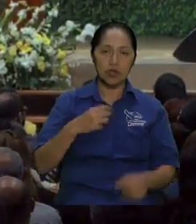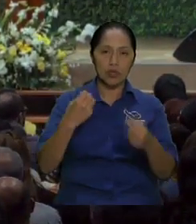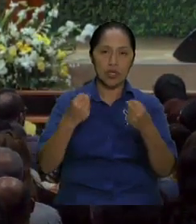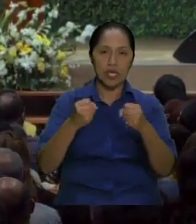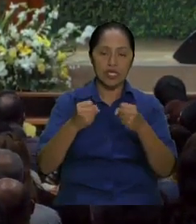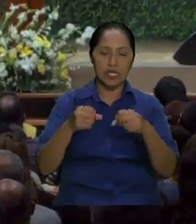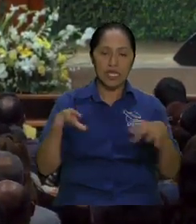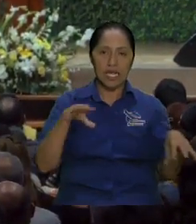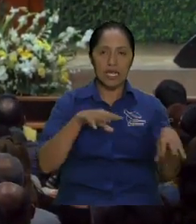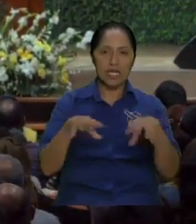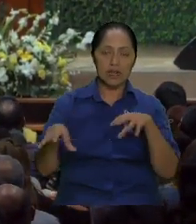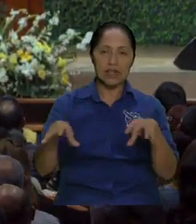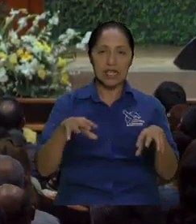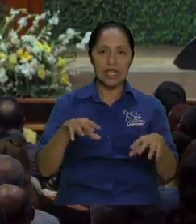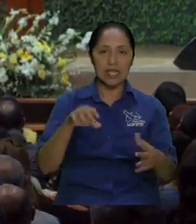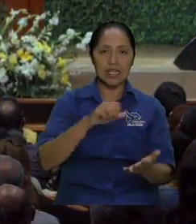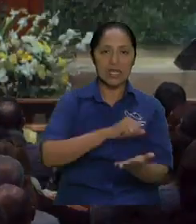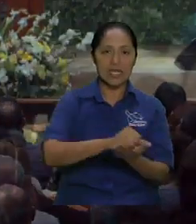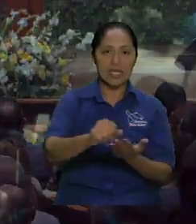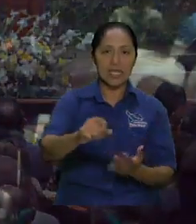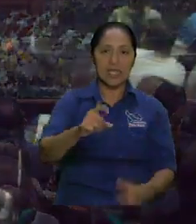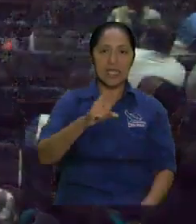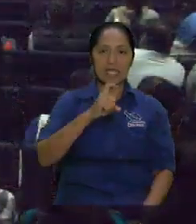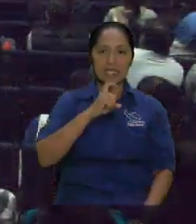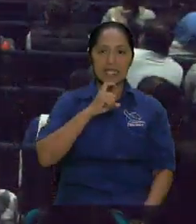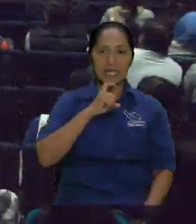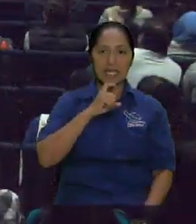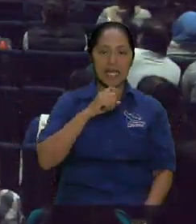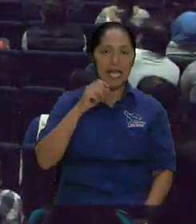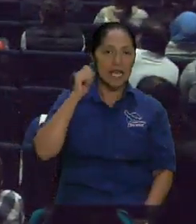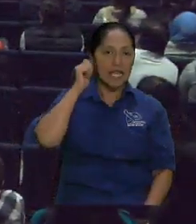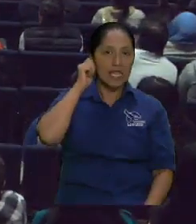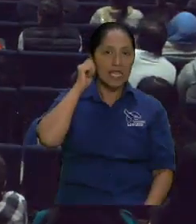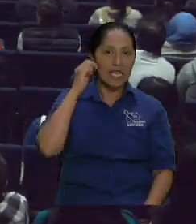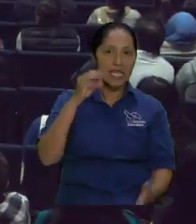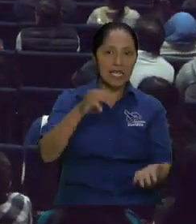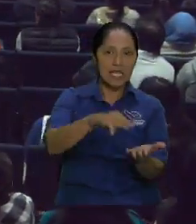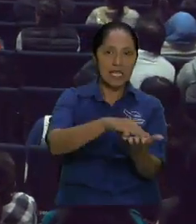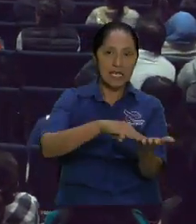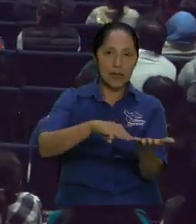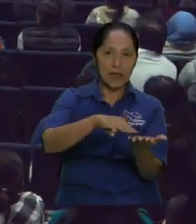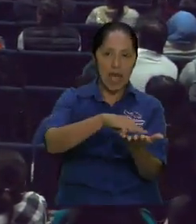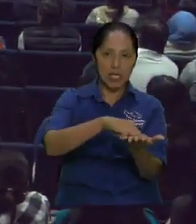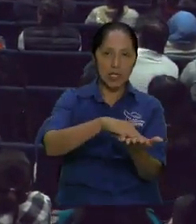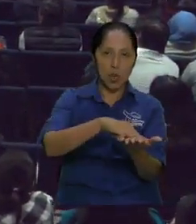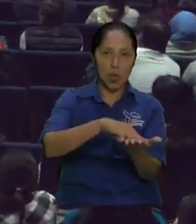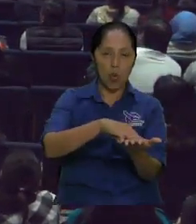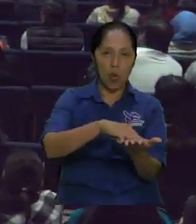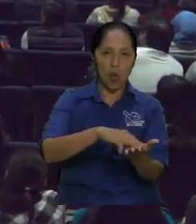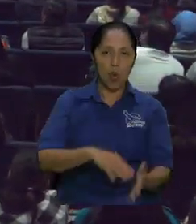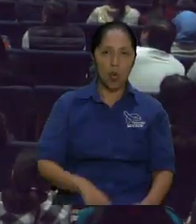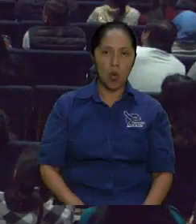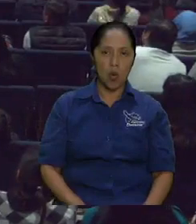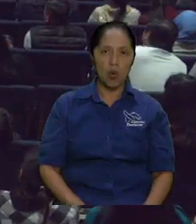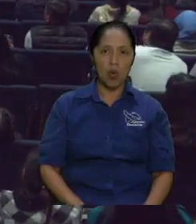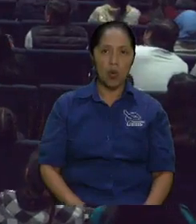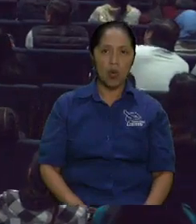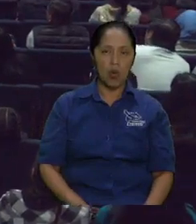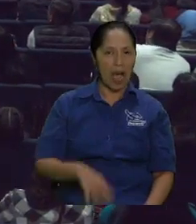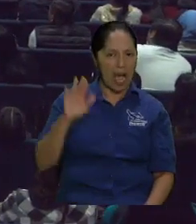nos quitaron el gimnasio ahí hacemos nuestras Santa Cenas entonces tuvimos que hacer sábado y domingo salimos beneficiados